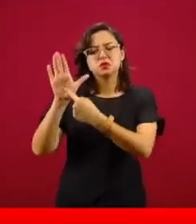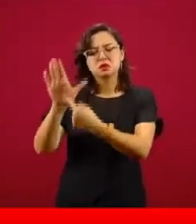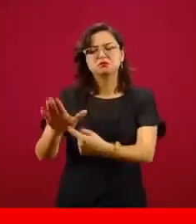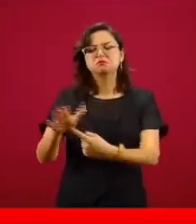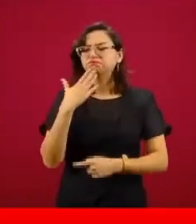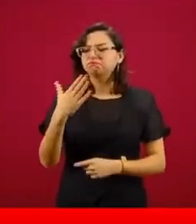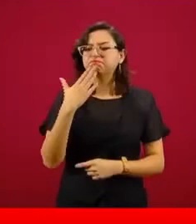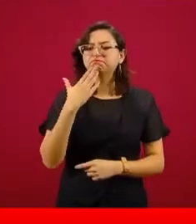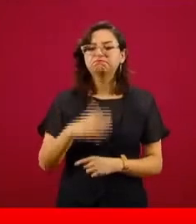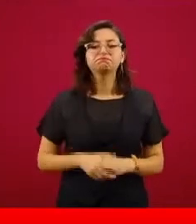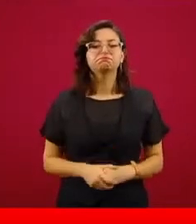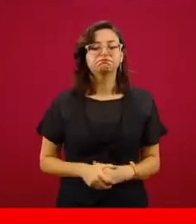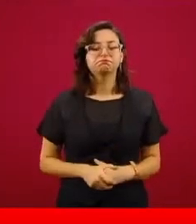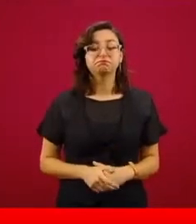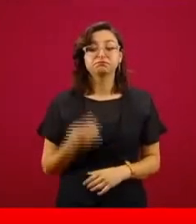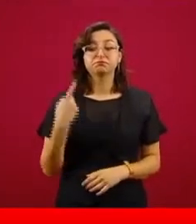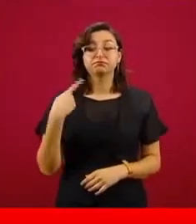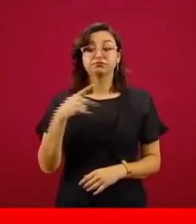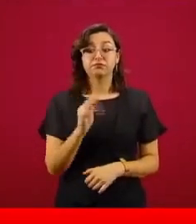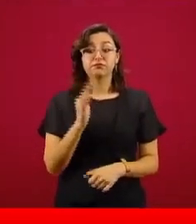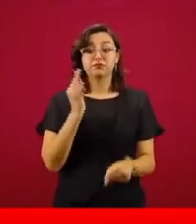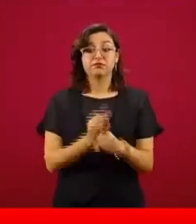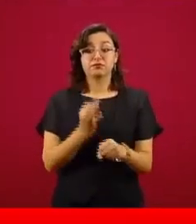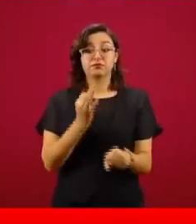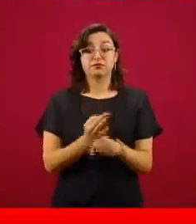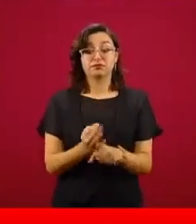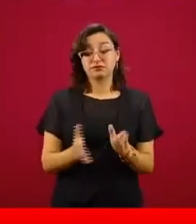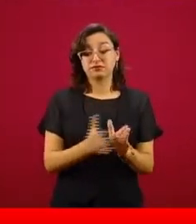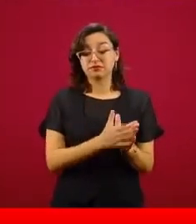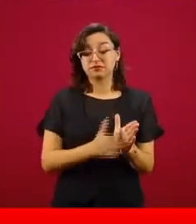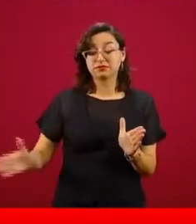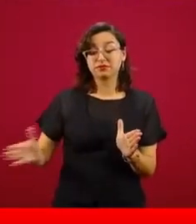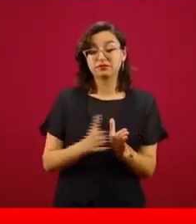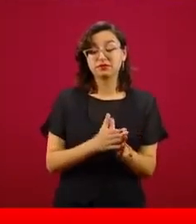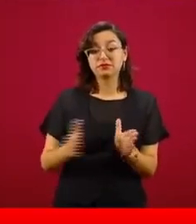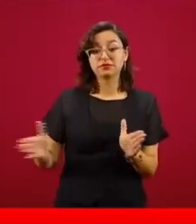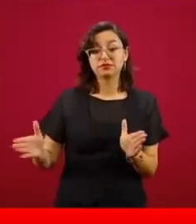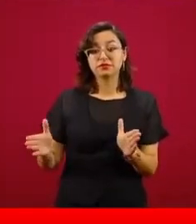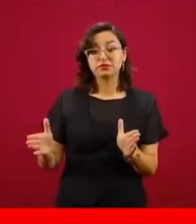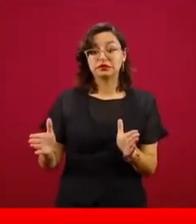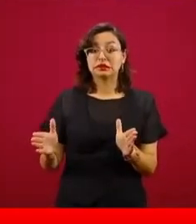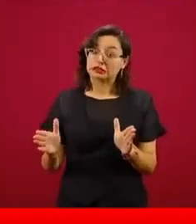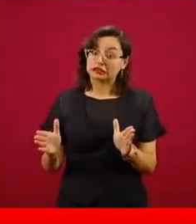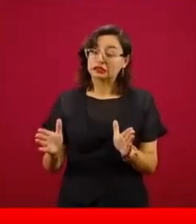Sin embargo, estamos en temporada especial.